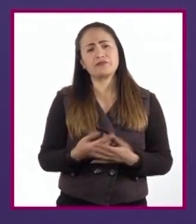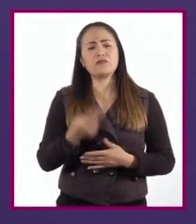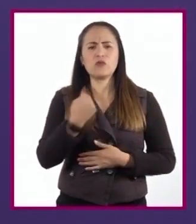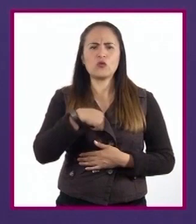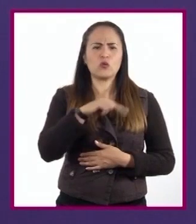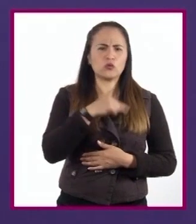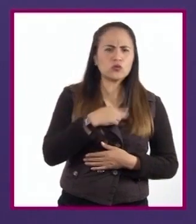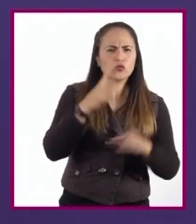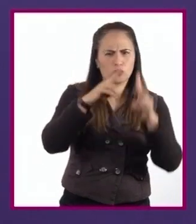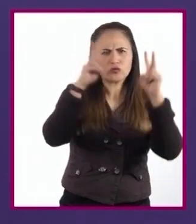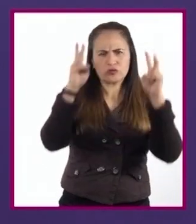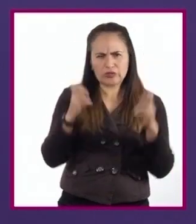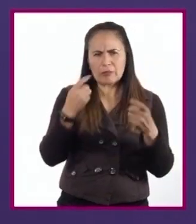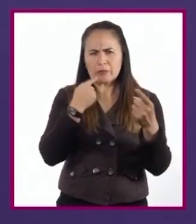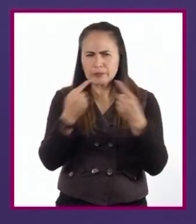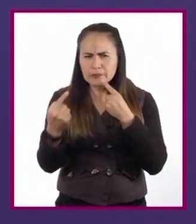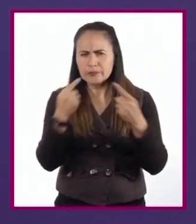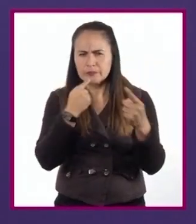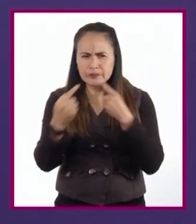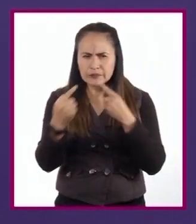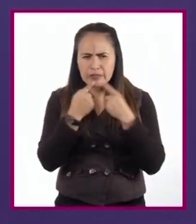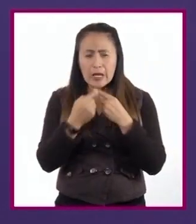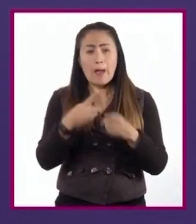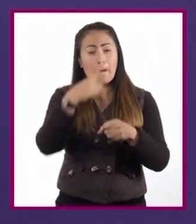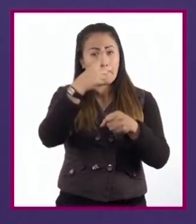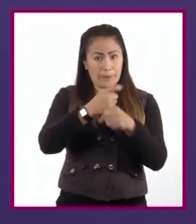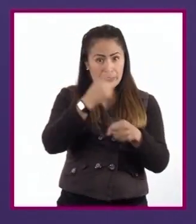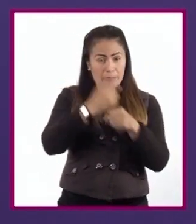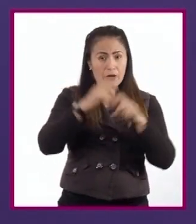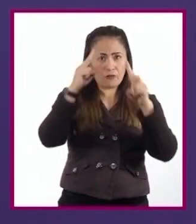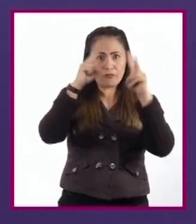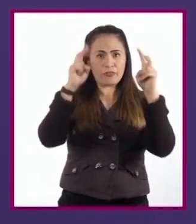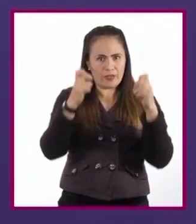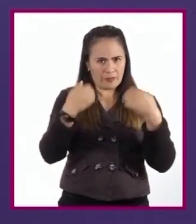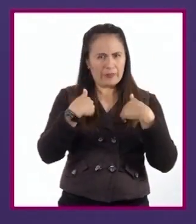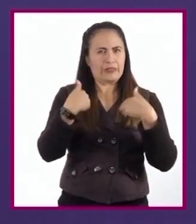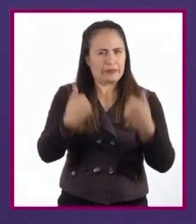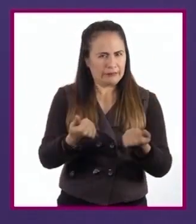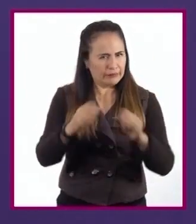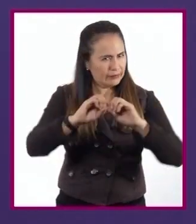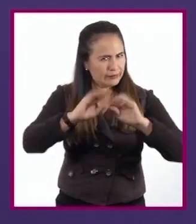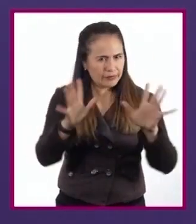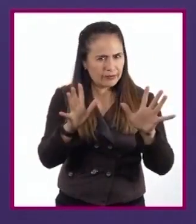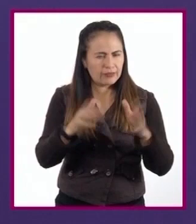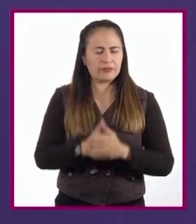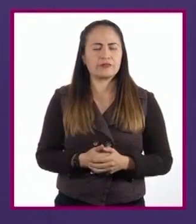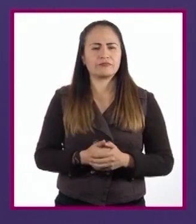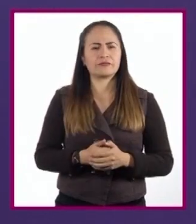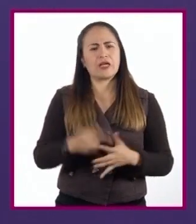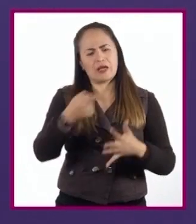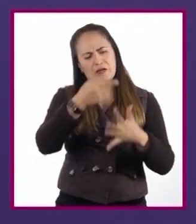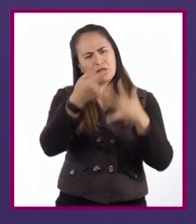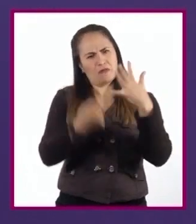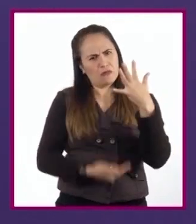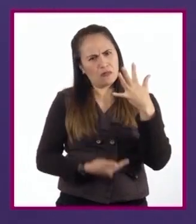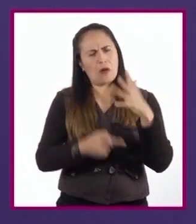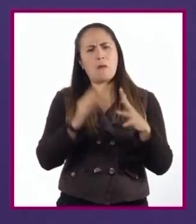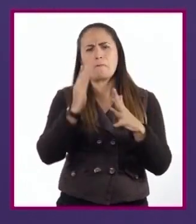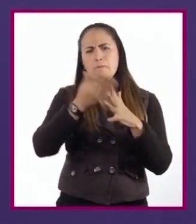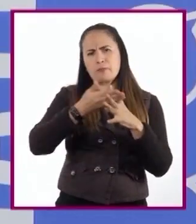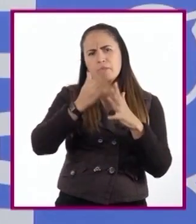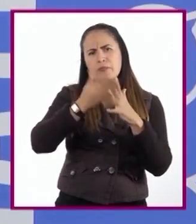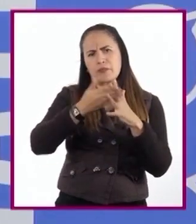debatiendo estemos seguros de comprender el tema del que se habla, es decir, conocer sus partes y sus